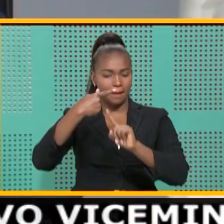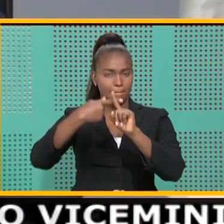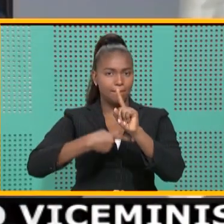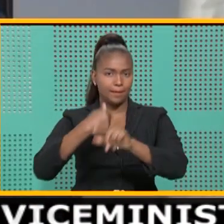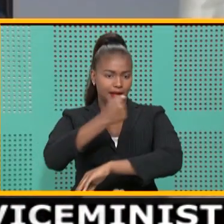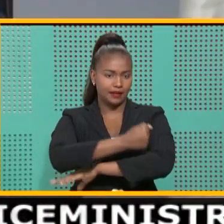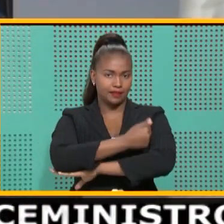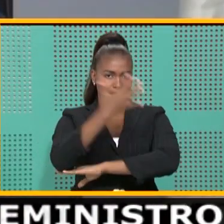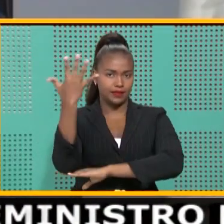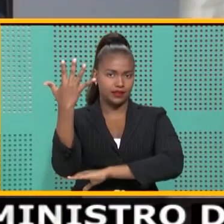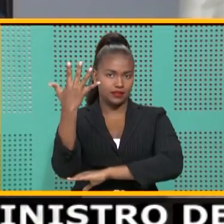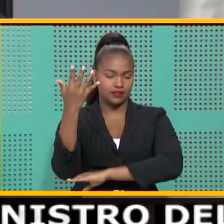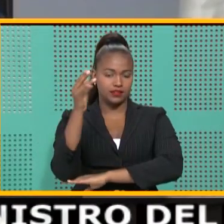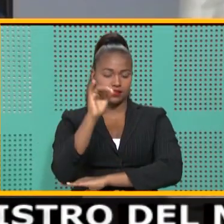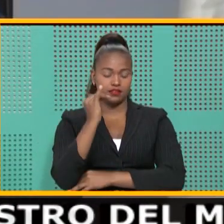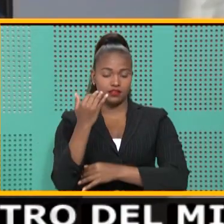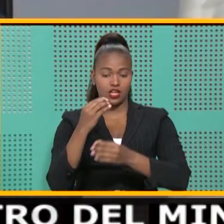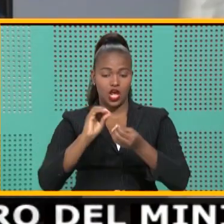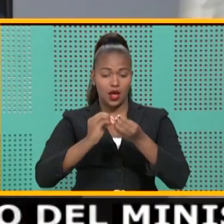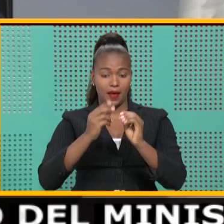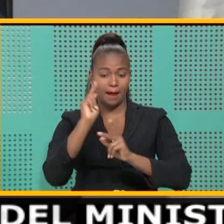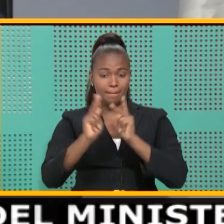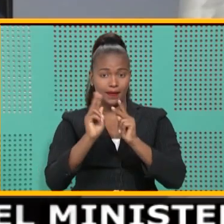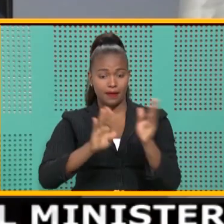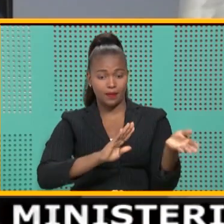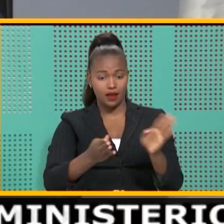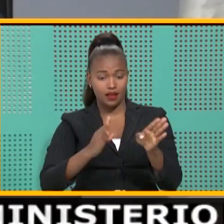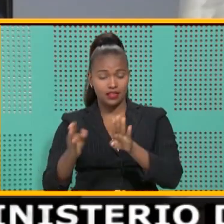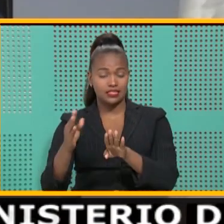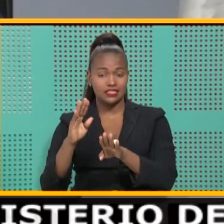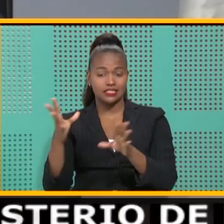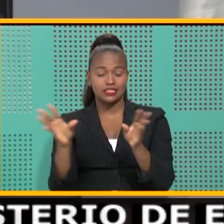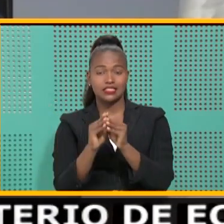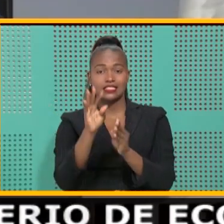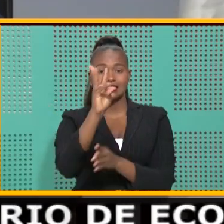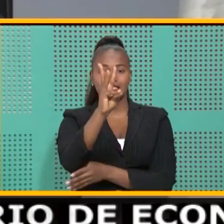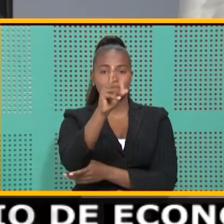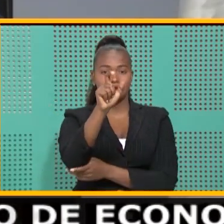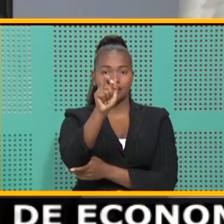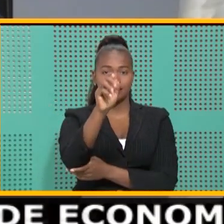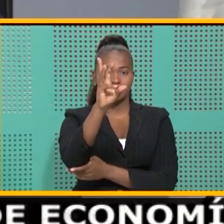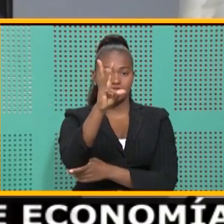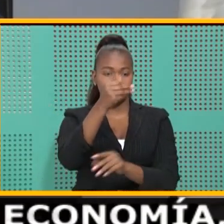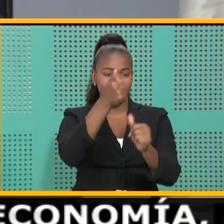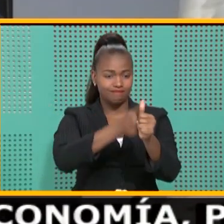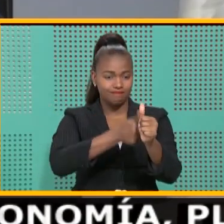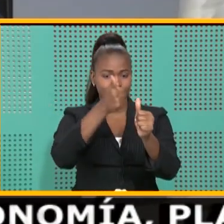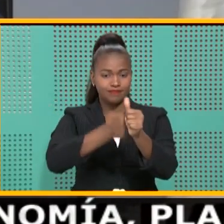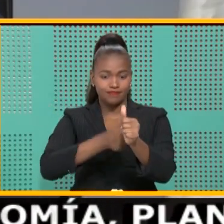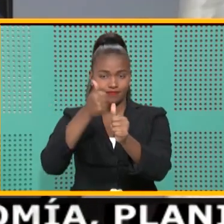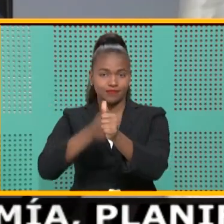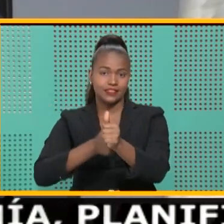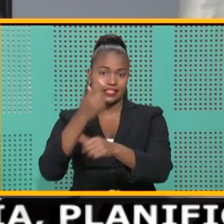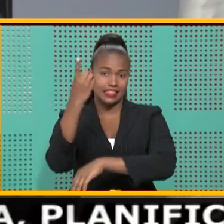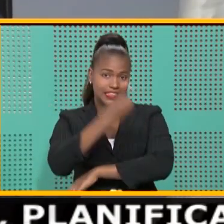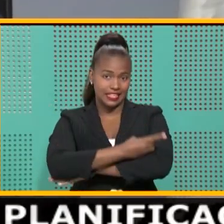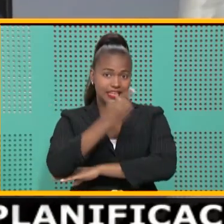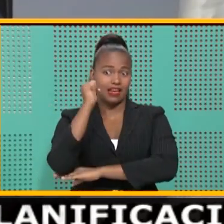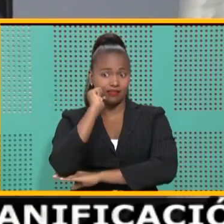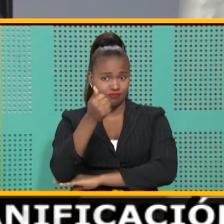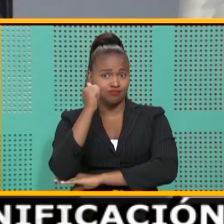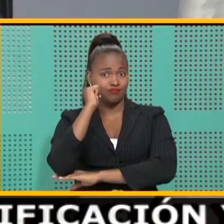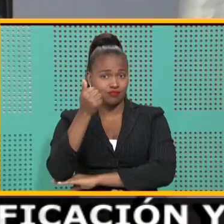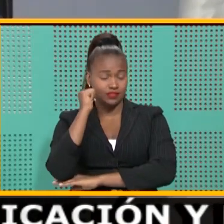el número de fallecidos fue de 6.6 por día, de un total